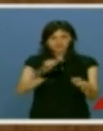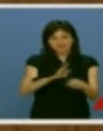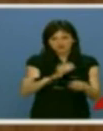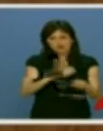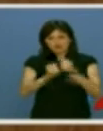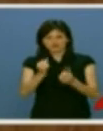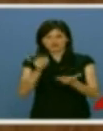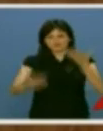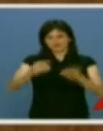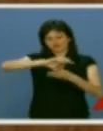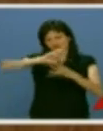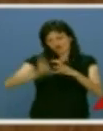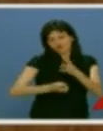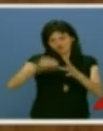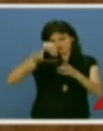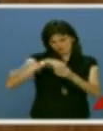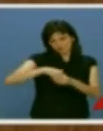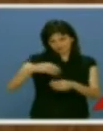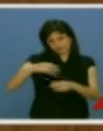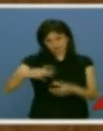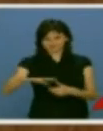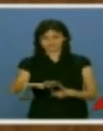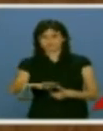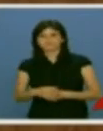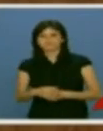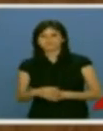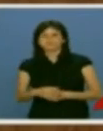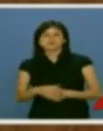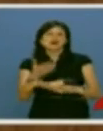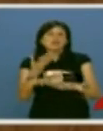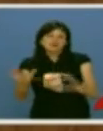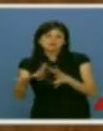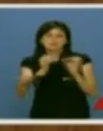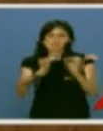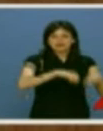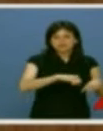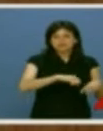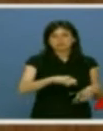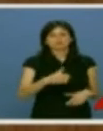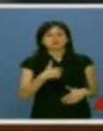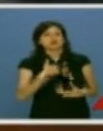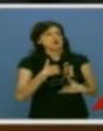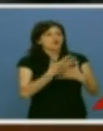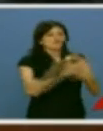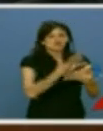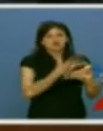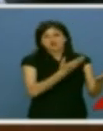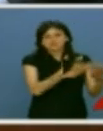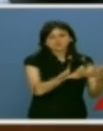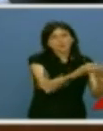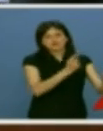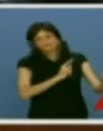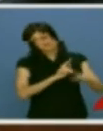y evaluación. Ahora bien, más allá de pactos y no pactos, sin que yo se lo ofrezca a usted o se lo demande, ni al revés,